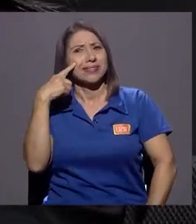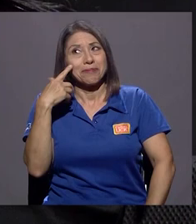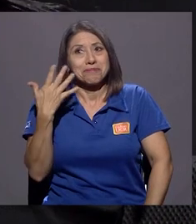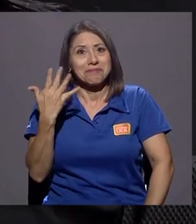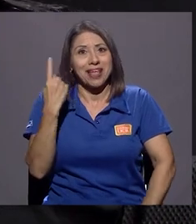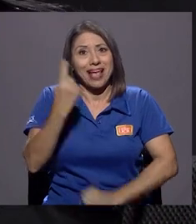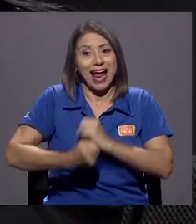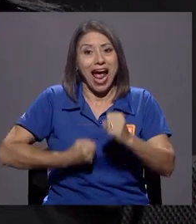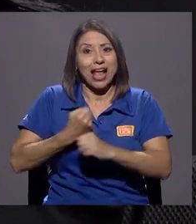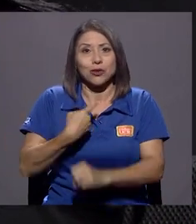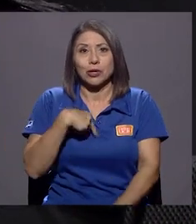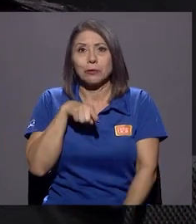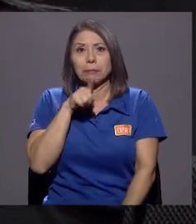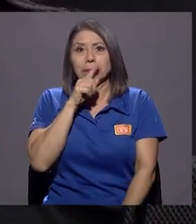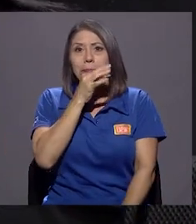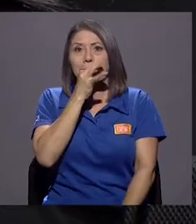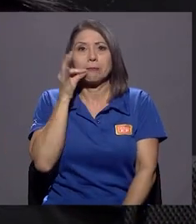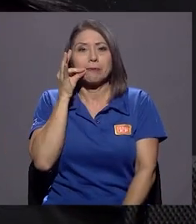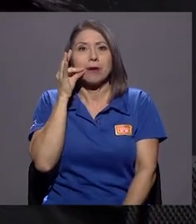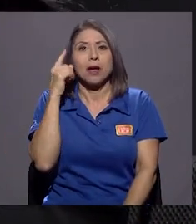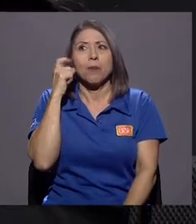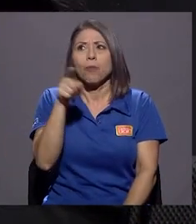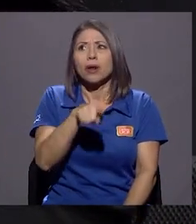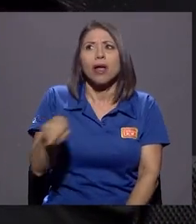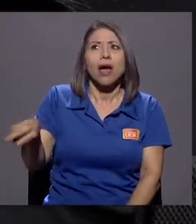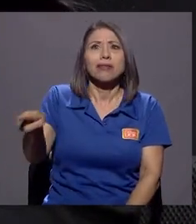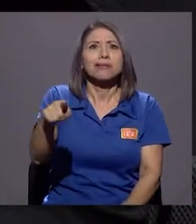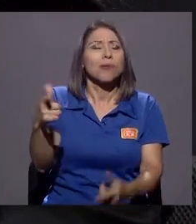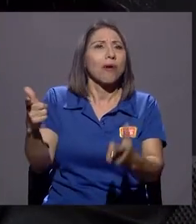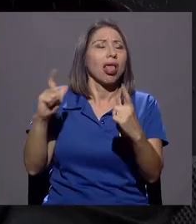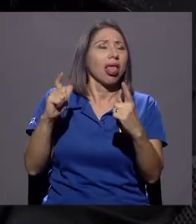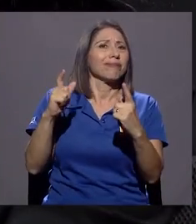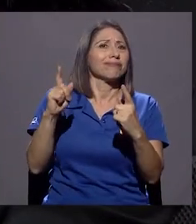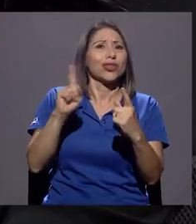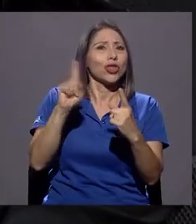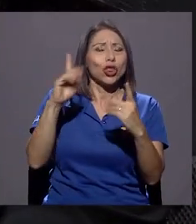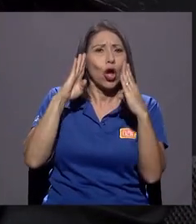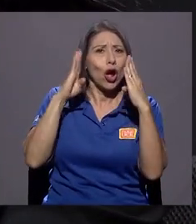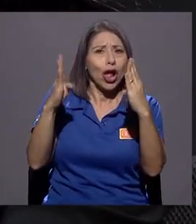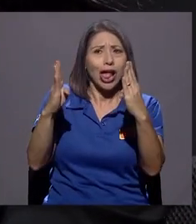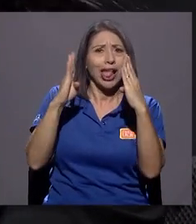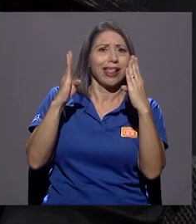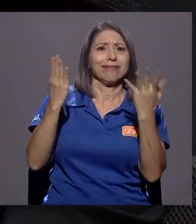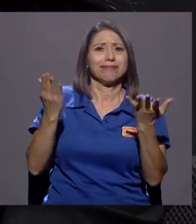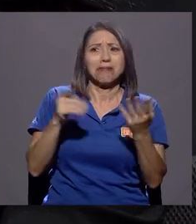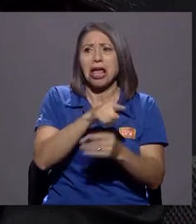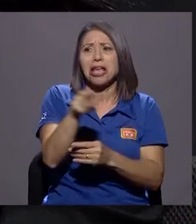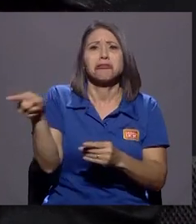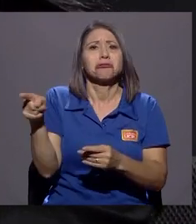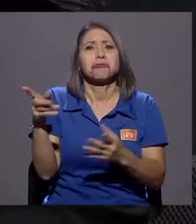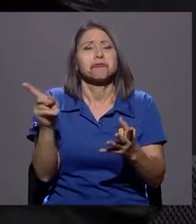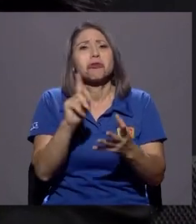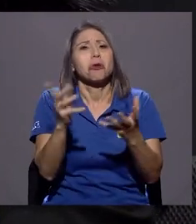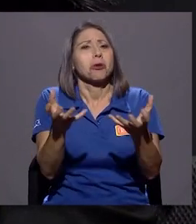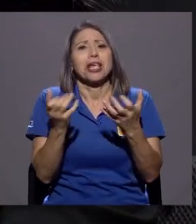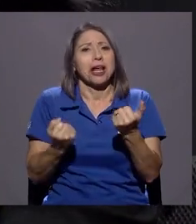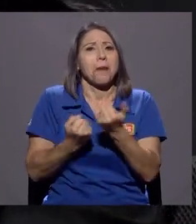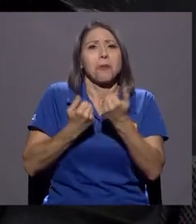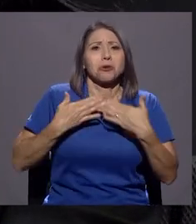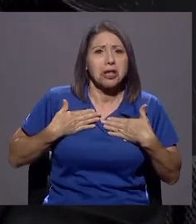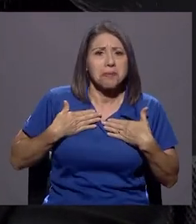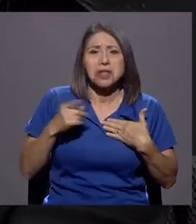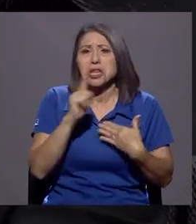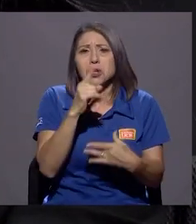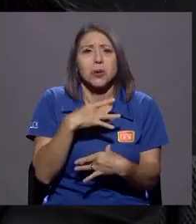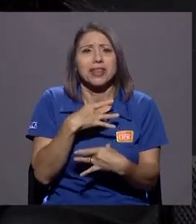este año que yo callé fue precisamente por la indiferencia, por el no quiero apoyarla, no me interesa, no me conviene, y